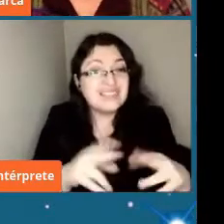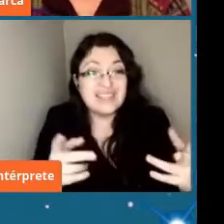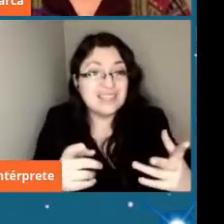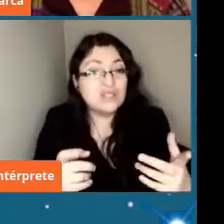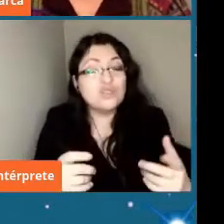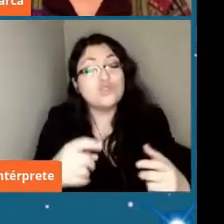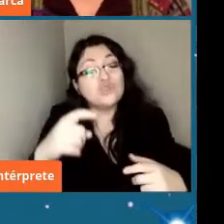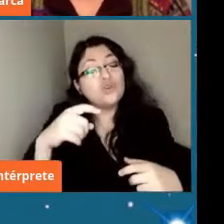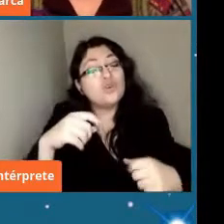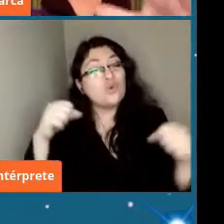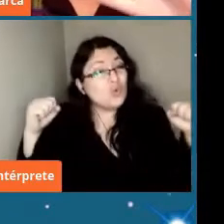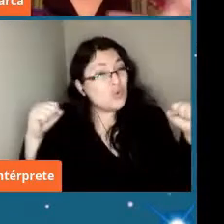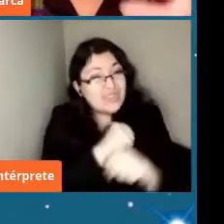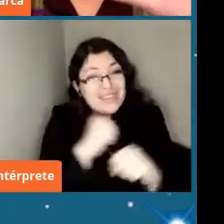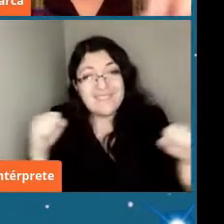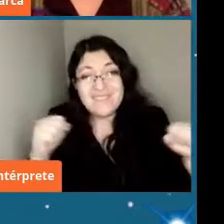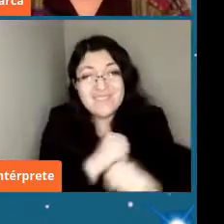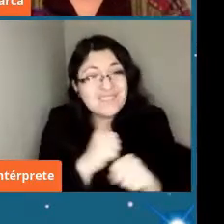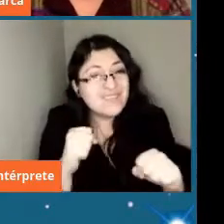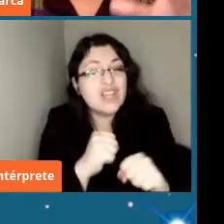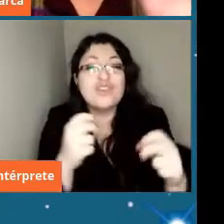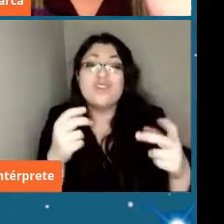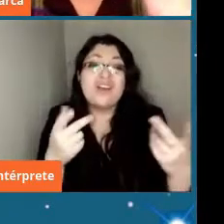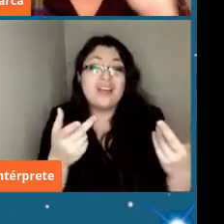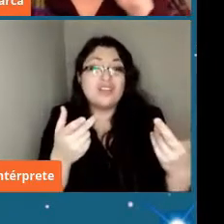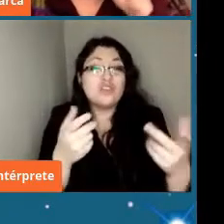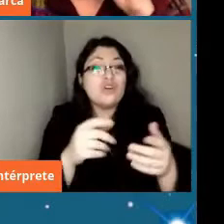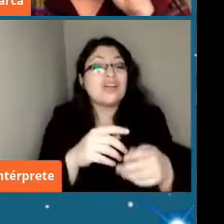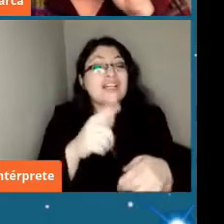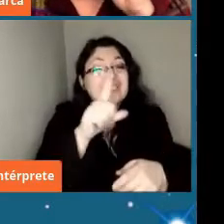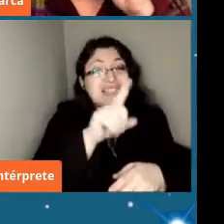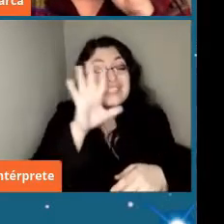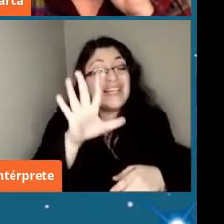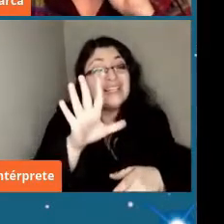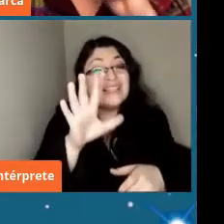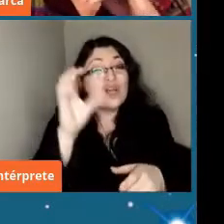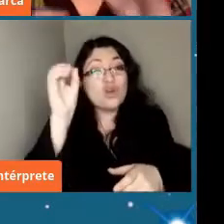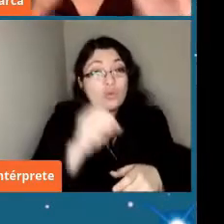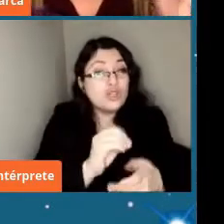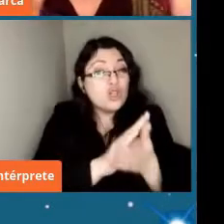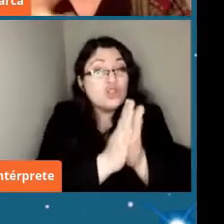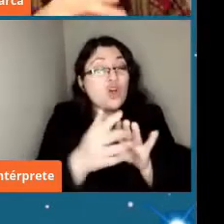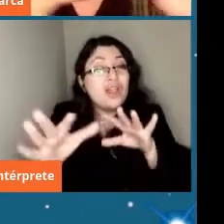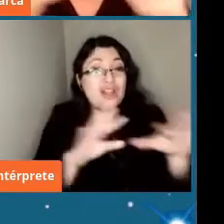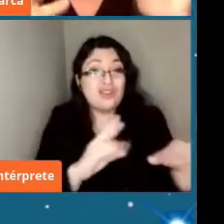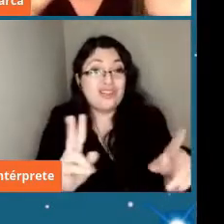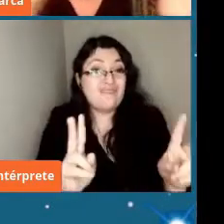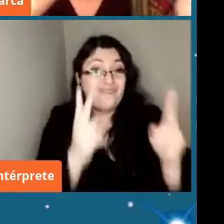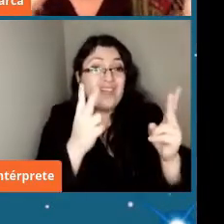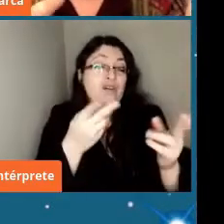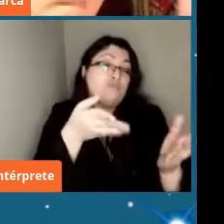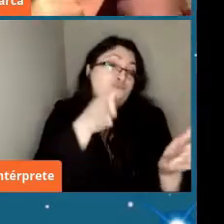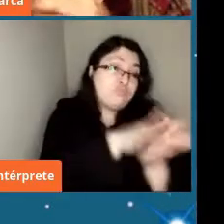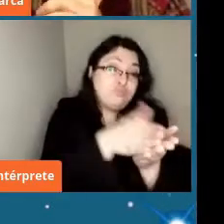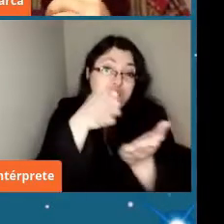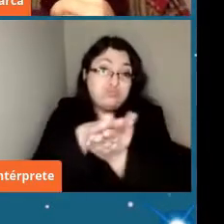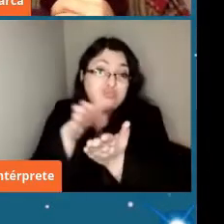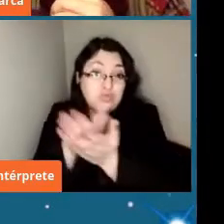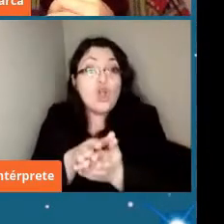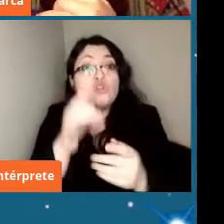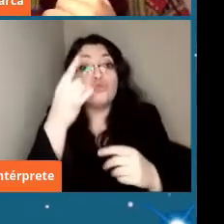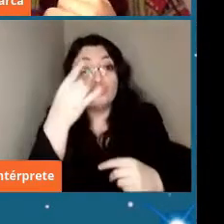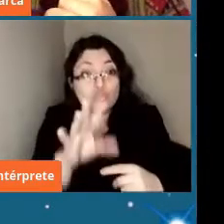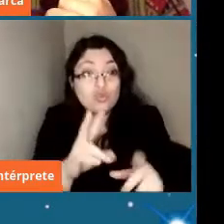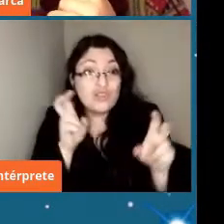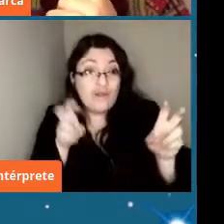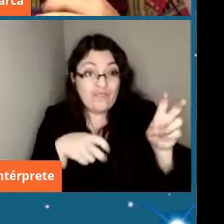acabó con el 75 por ciento de toda la vía masa del planeta en ese momento entonces no solamente los dinosaurios que es como